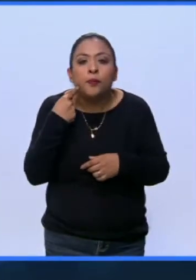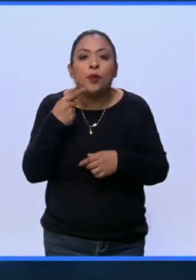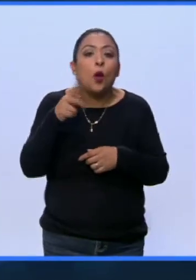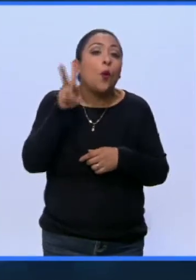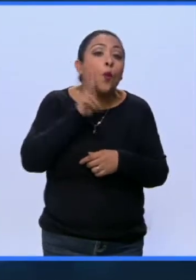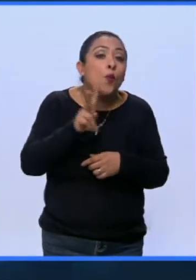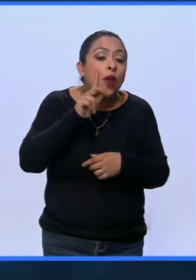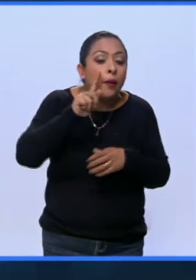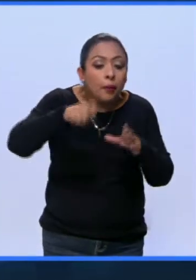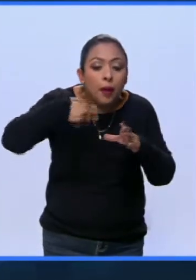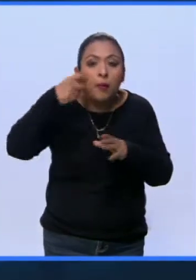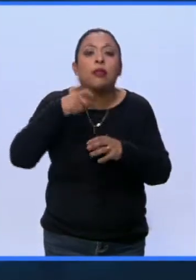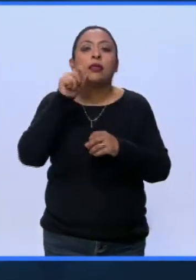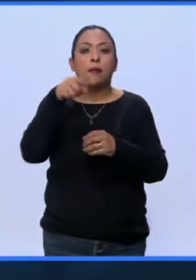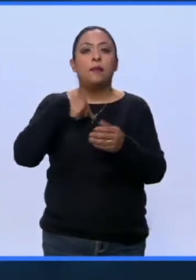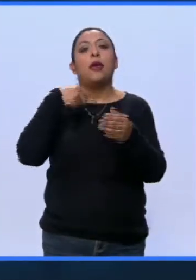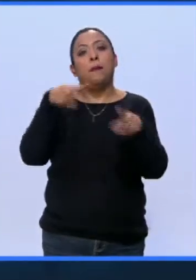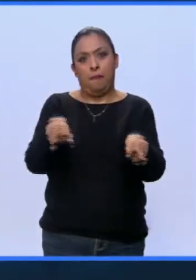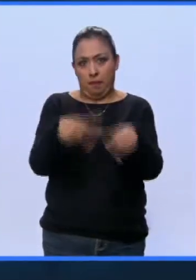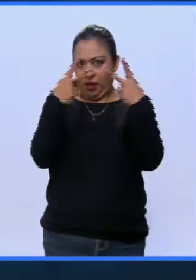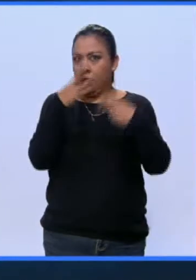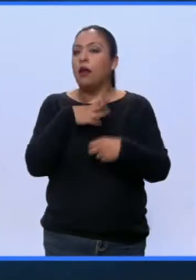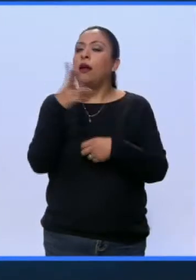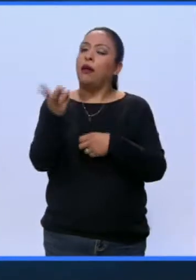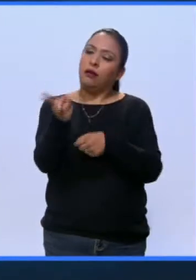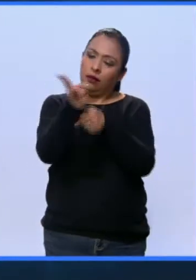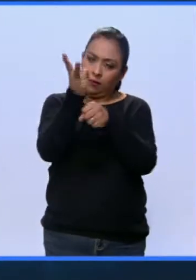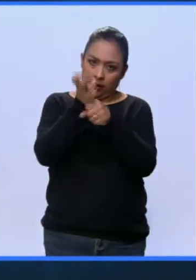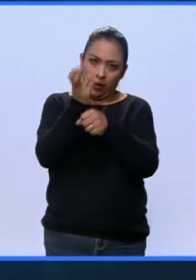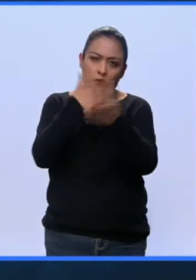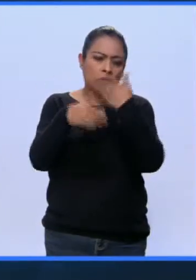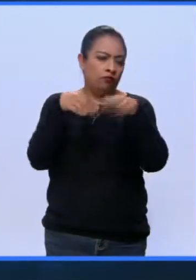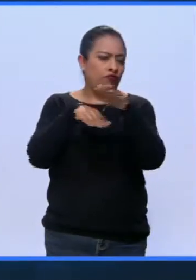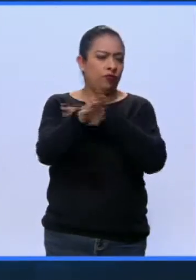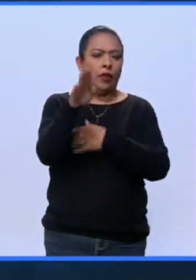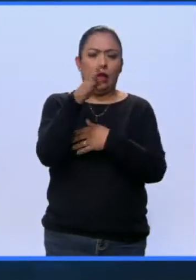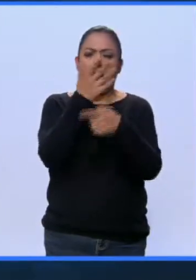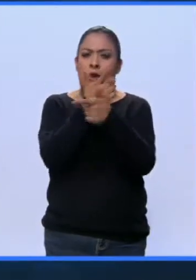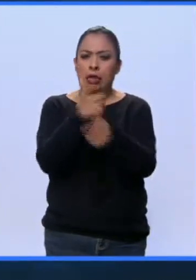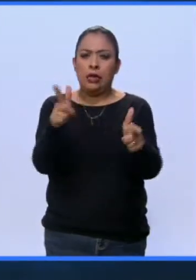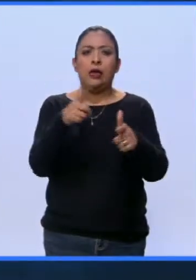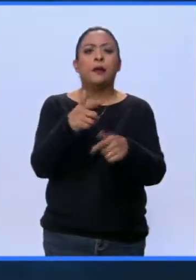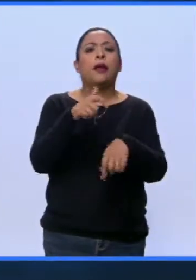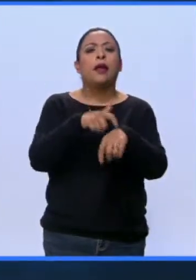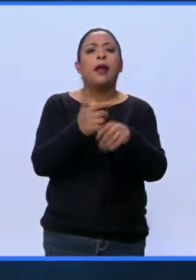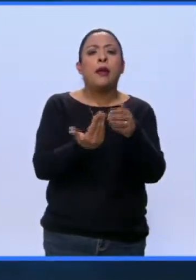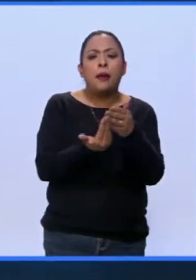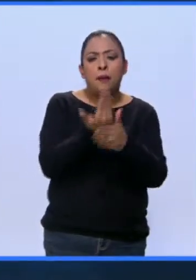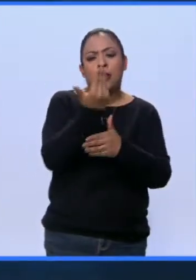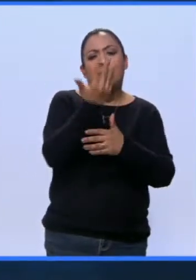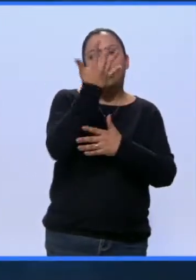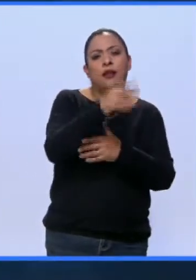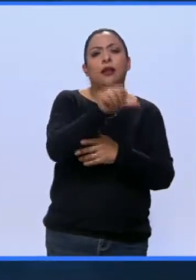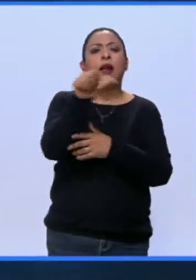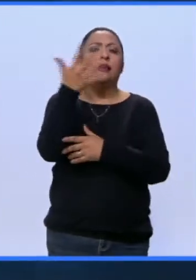venta también de pequeños productores. Los invitamos a todos, es entrada libre de 10 a 6 de la tarde, de jueves a domingo. Y me